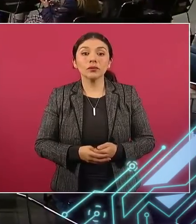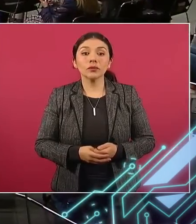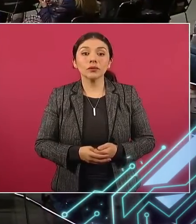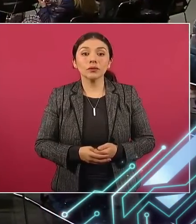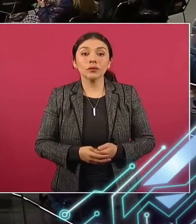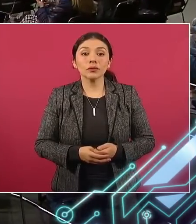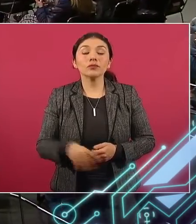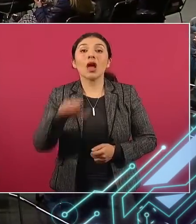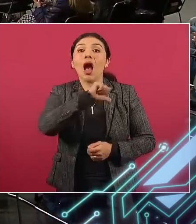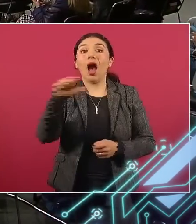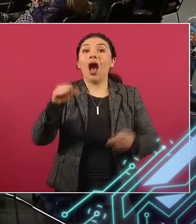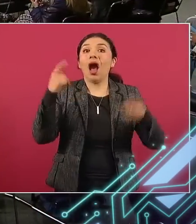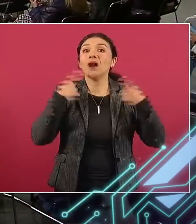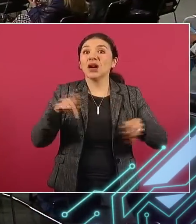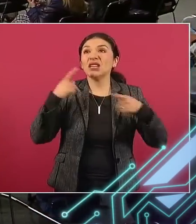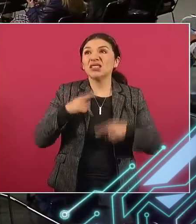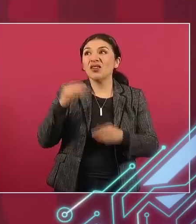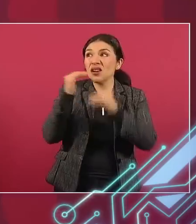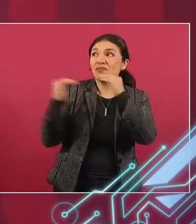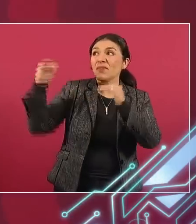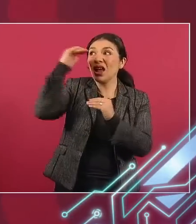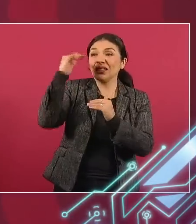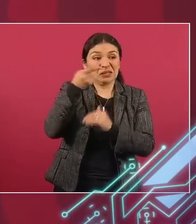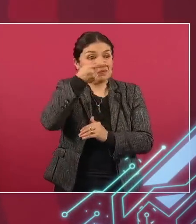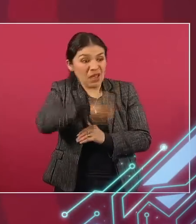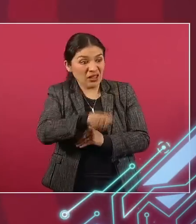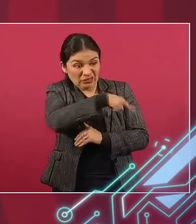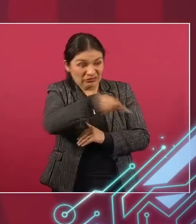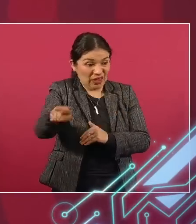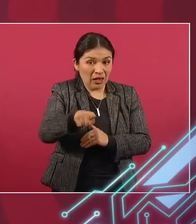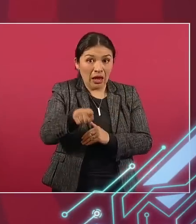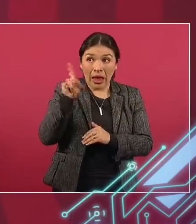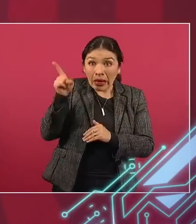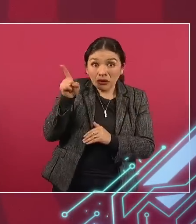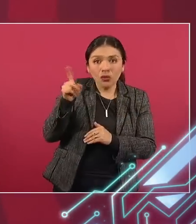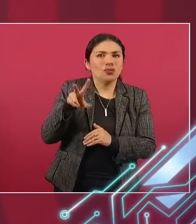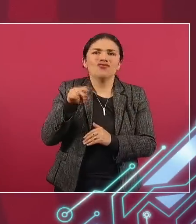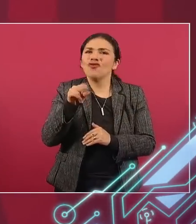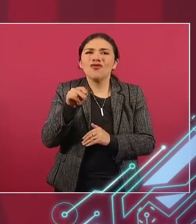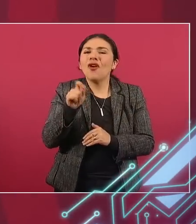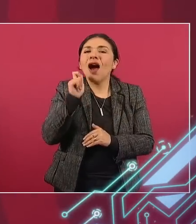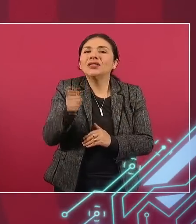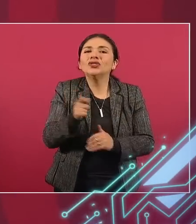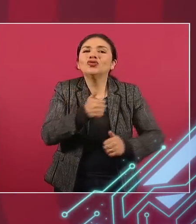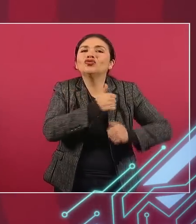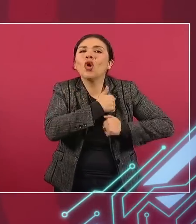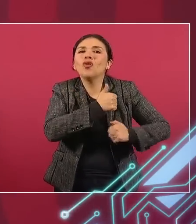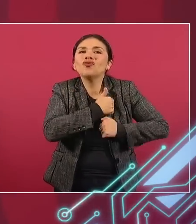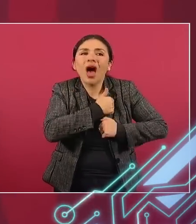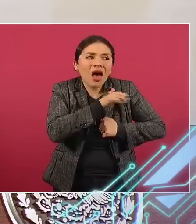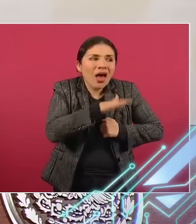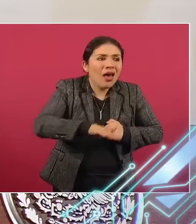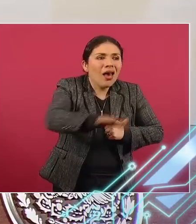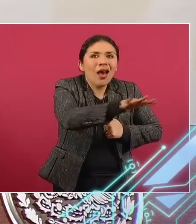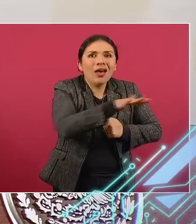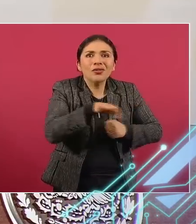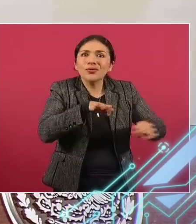represiones, sino de soldados del pueblo